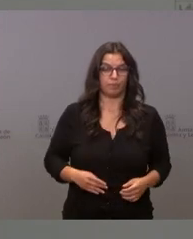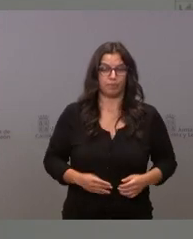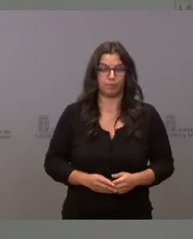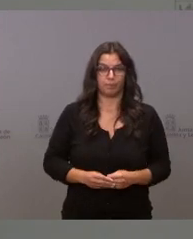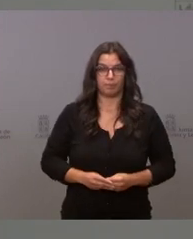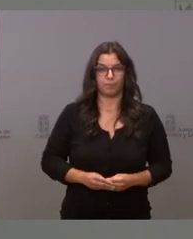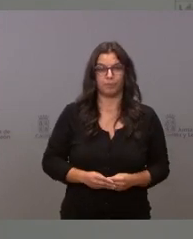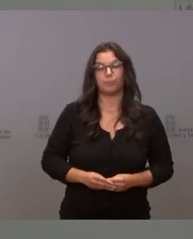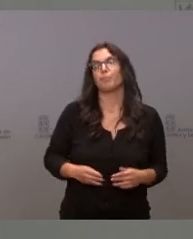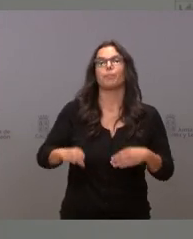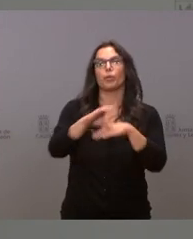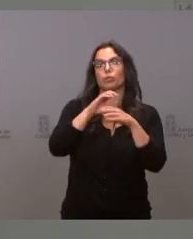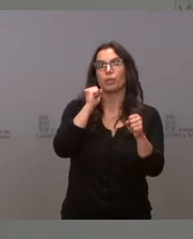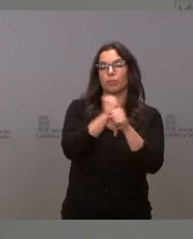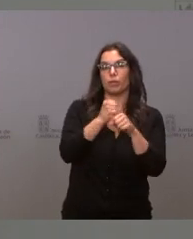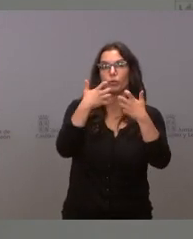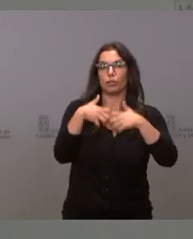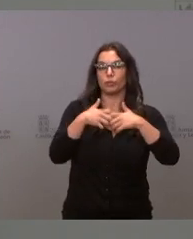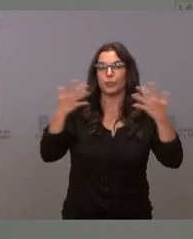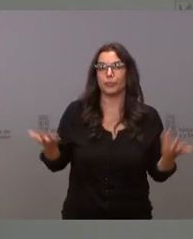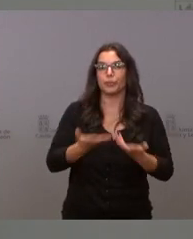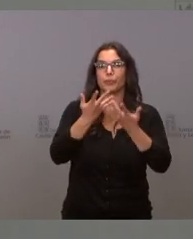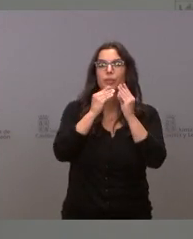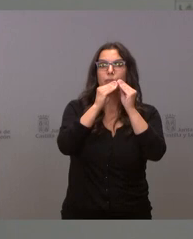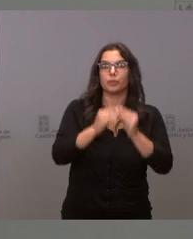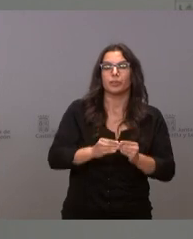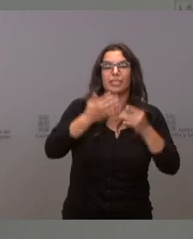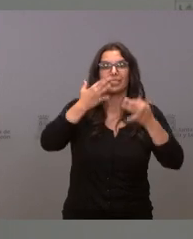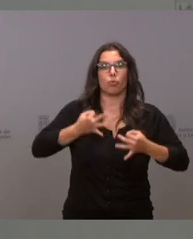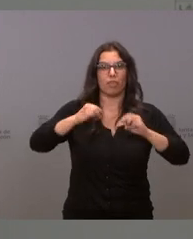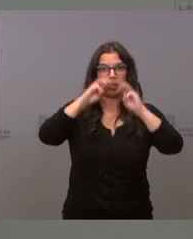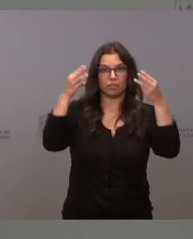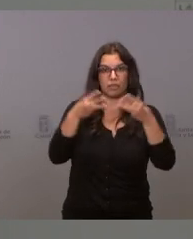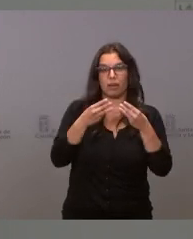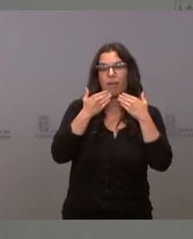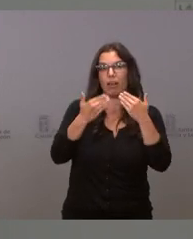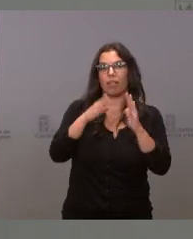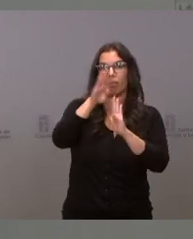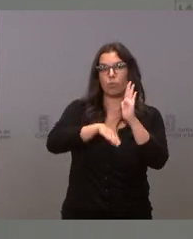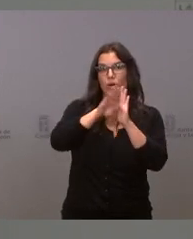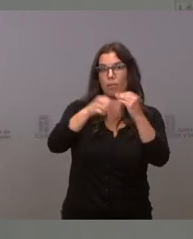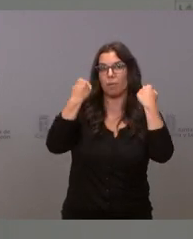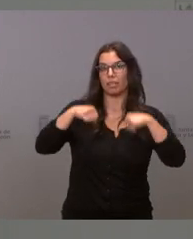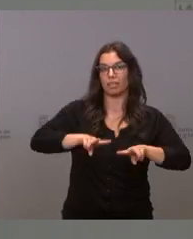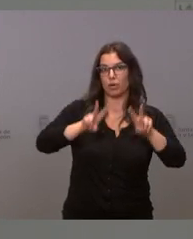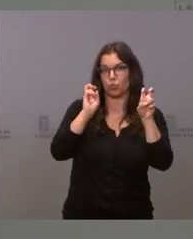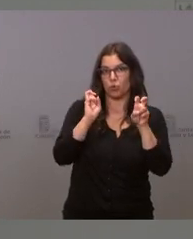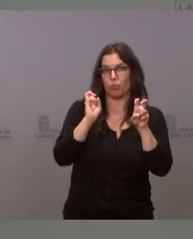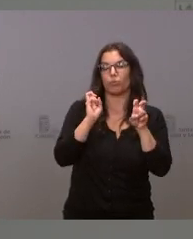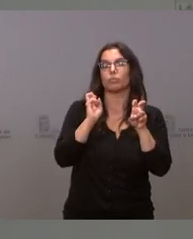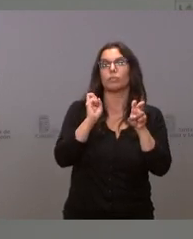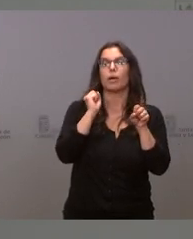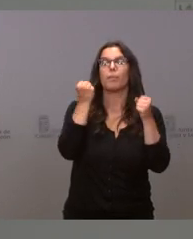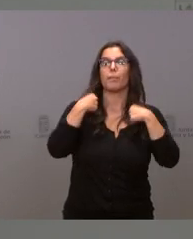La Consejería de Empleo e Industria impulsa el desarrollo de la ciberseguridad con un nuevo programa de prácticas no laborales